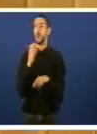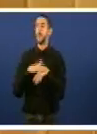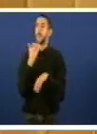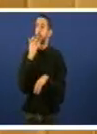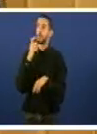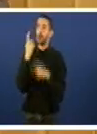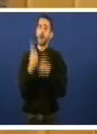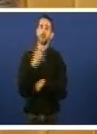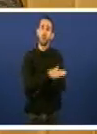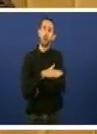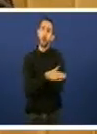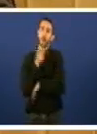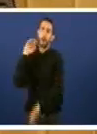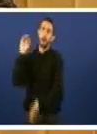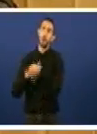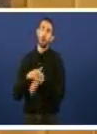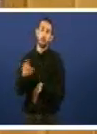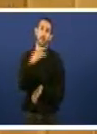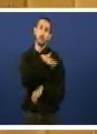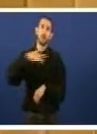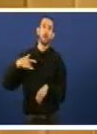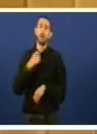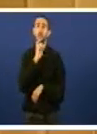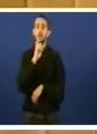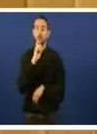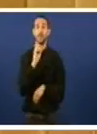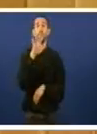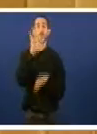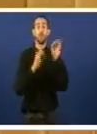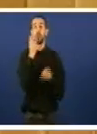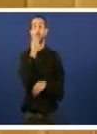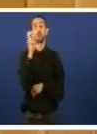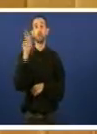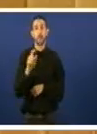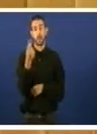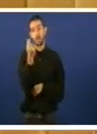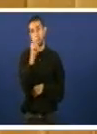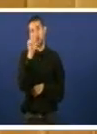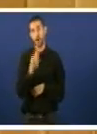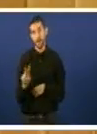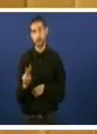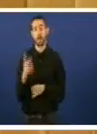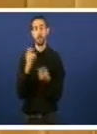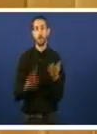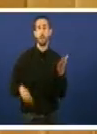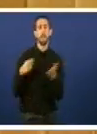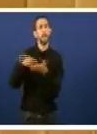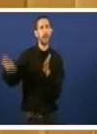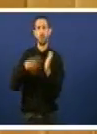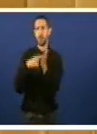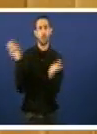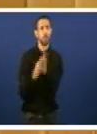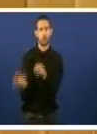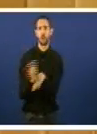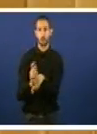certos gobernos, e dicía, bueno, co 5% de 200 mil dólares logrará vosted a colaboración dun alto cargo. A mesma